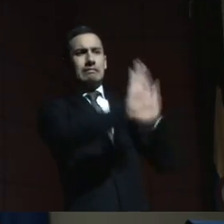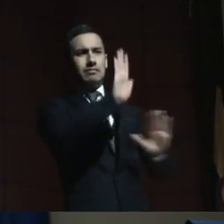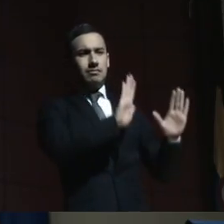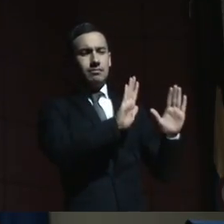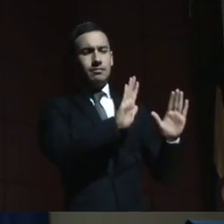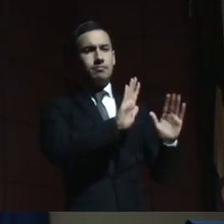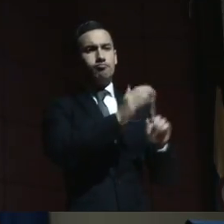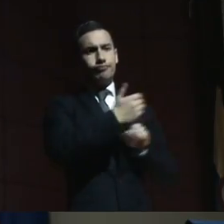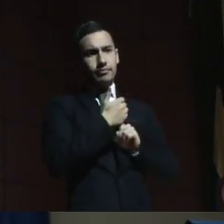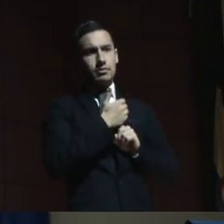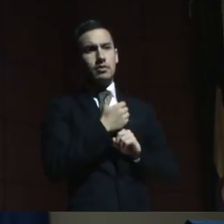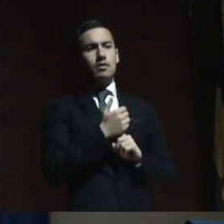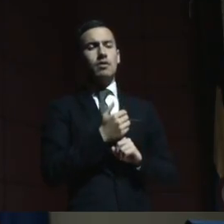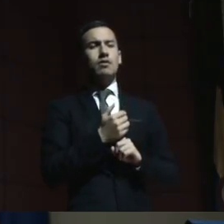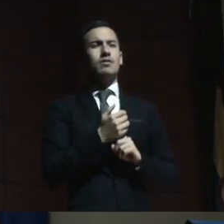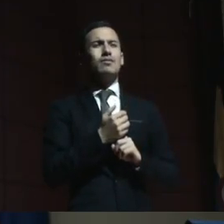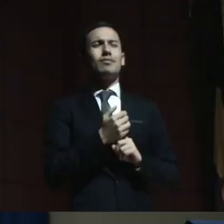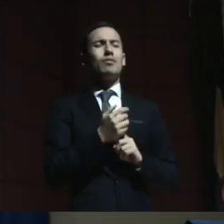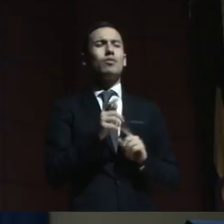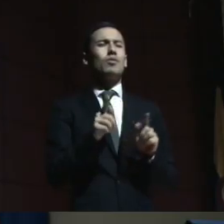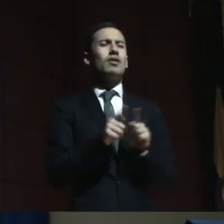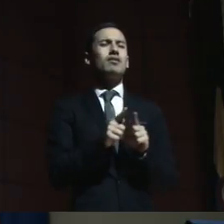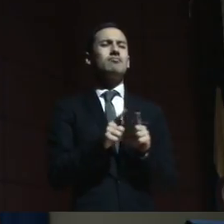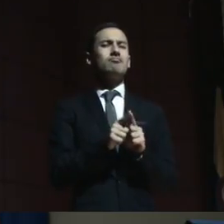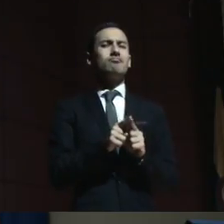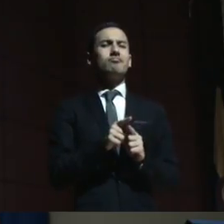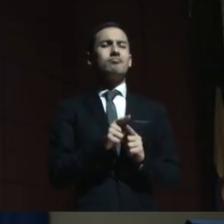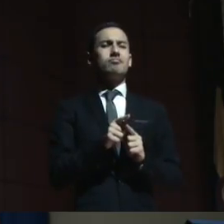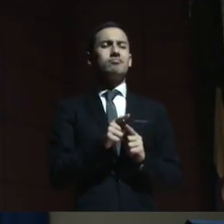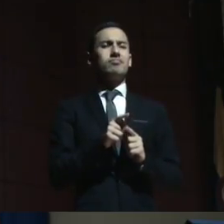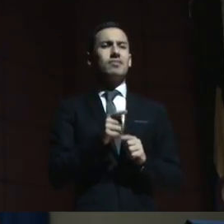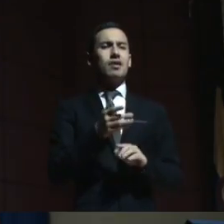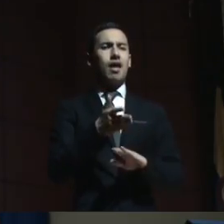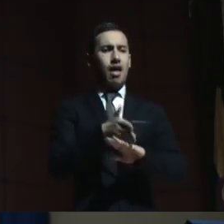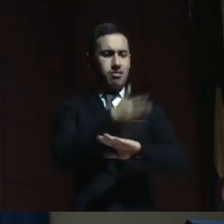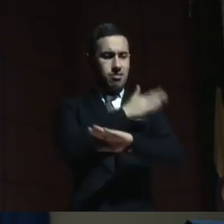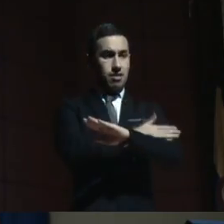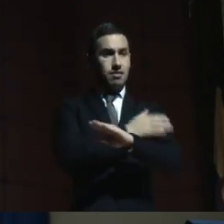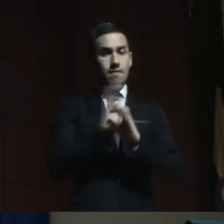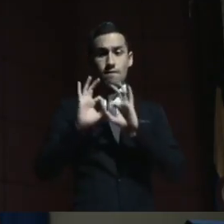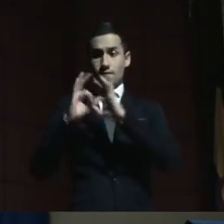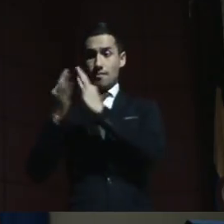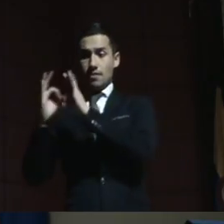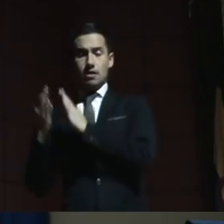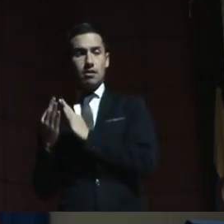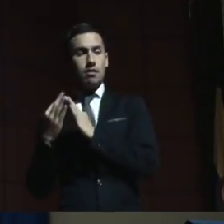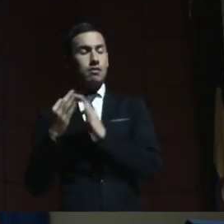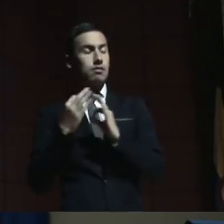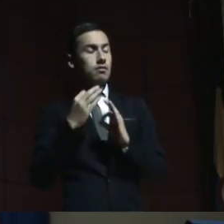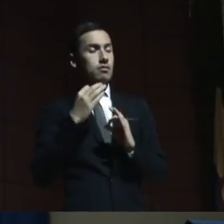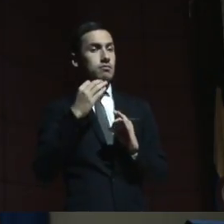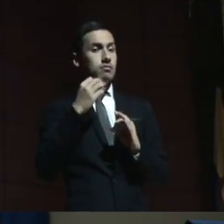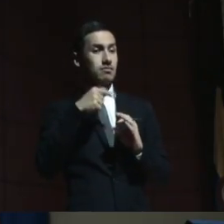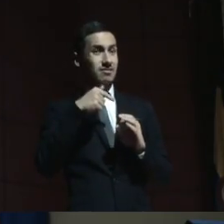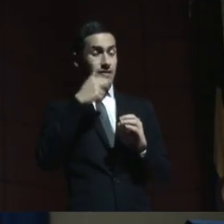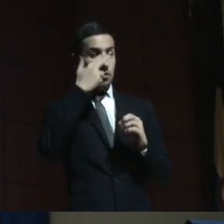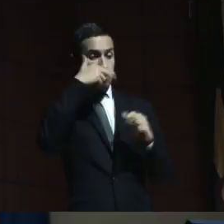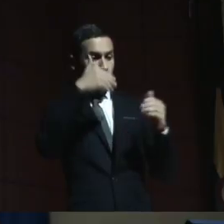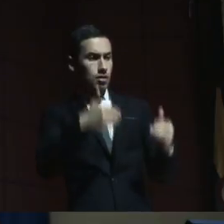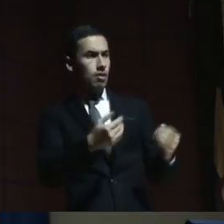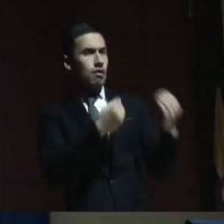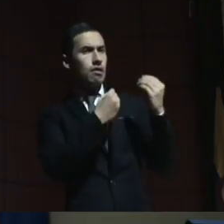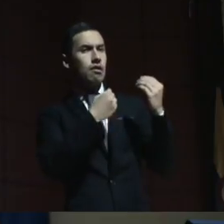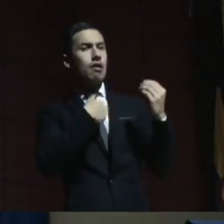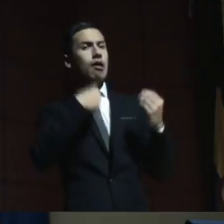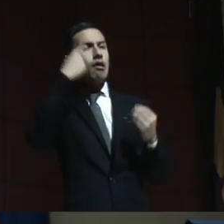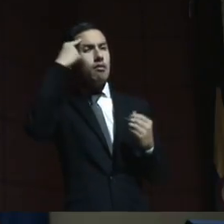de esa poca confianza que nos inculcan, ¿cierto? A las familias sobre nuestros hijos. Desde muy